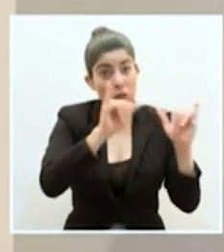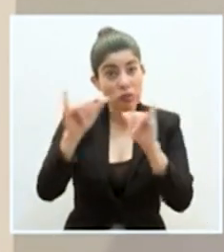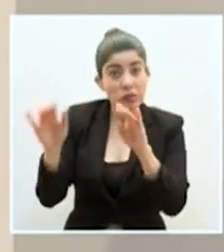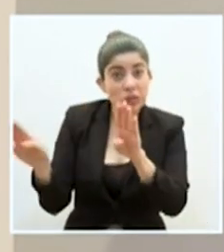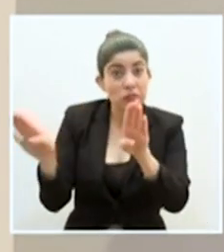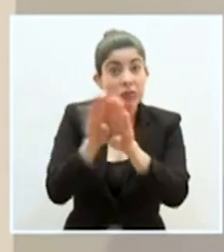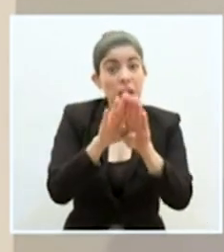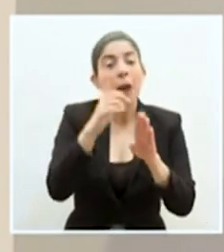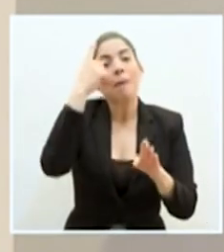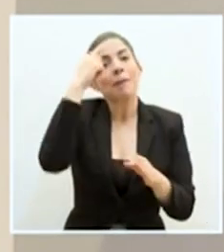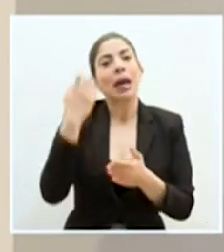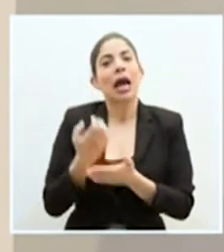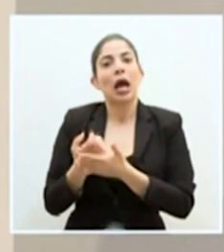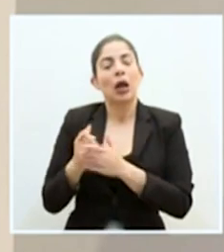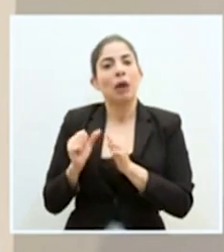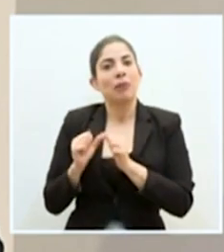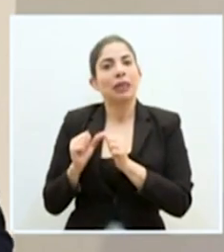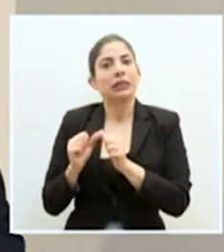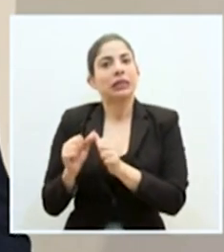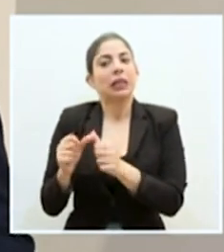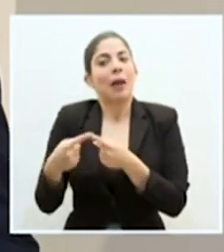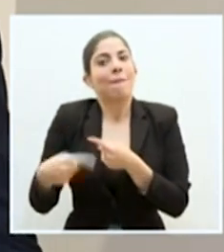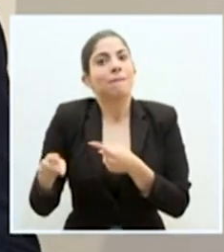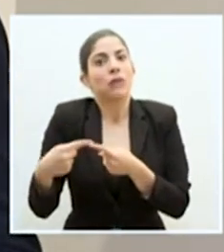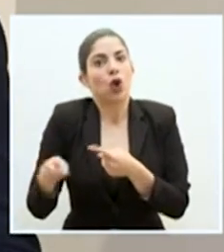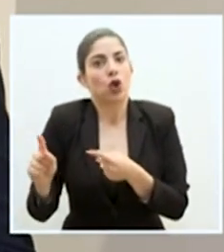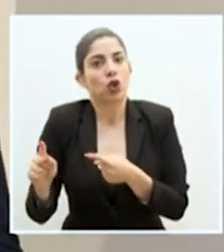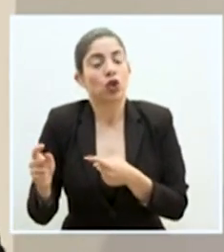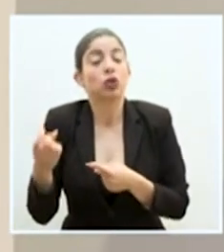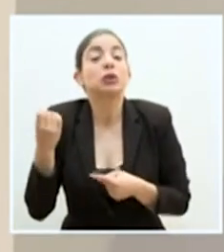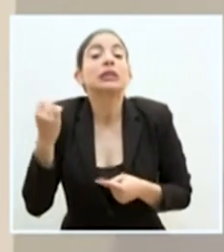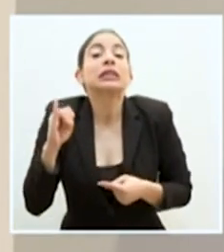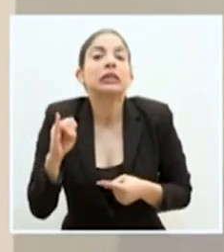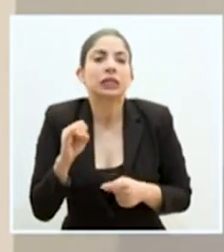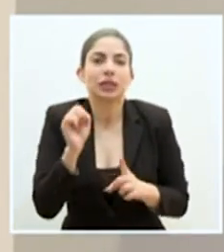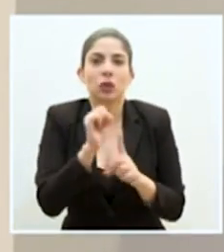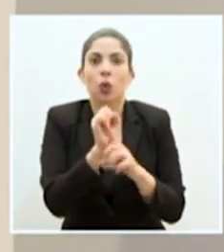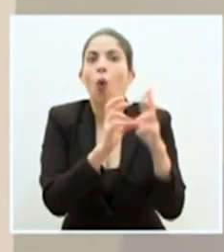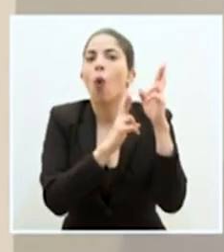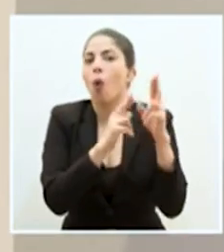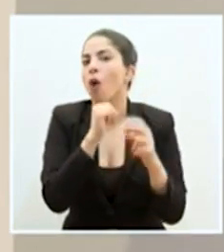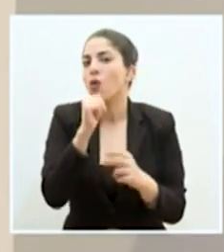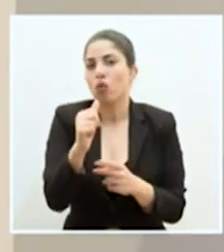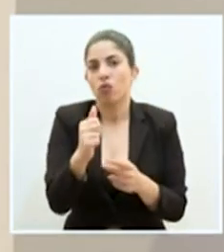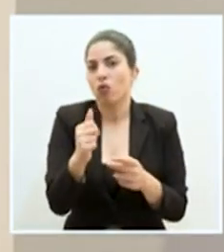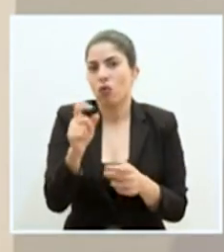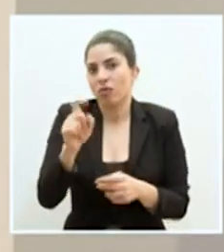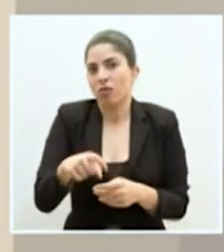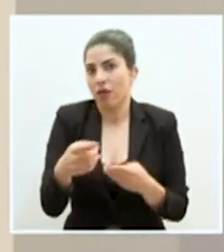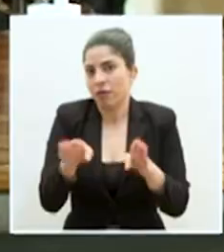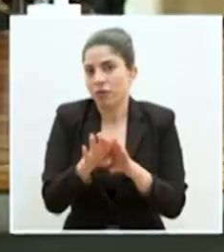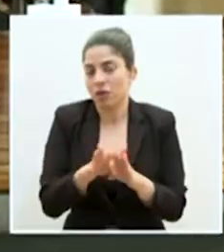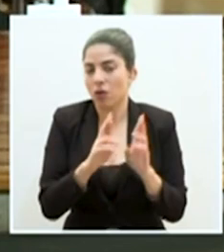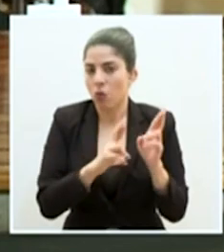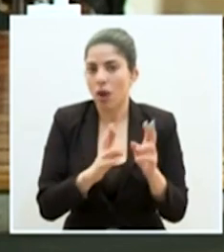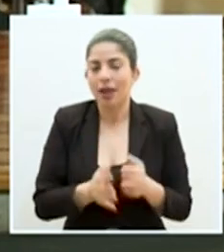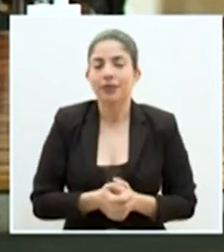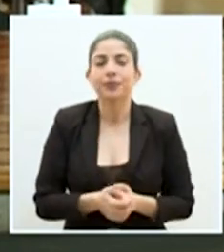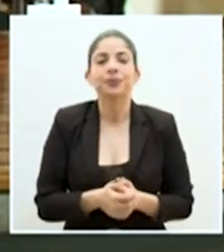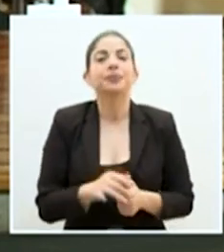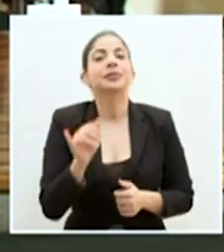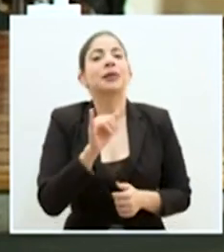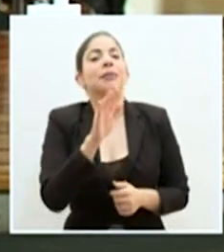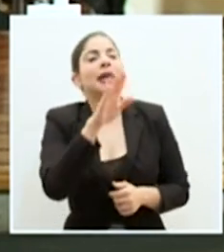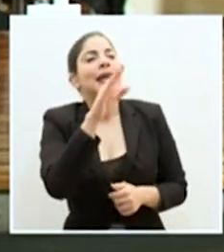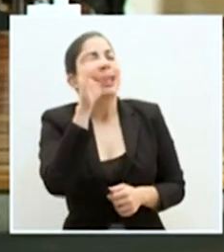seguir con actividad económica lo más pronto posible si fuera que se va a dar ese escenario que esperemos que no tengamos que llegar a eso. También don